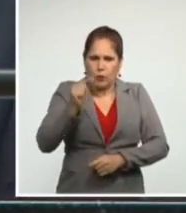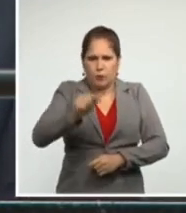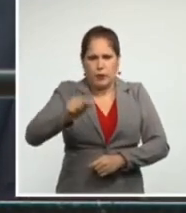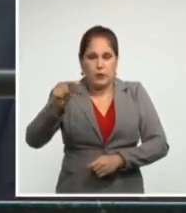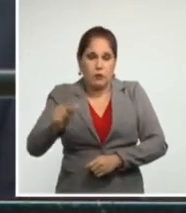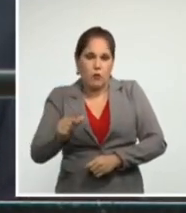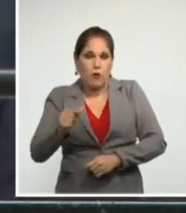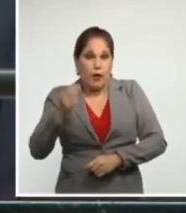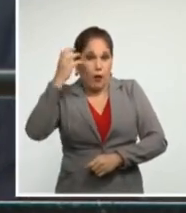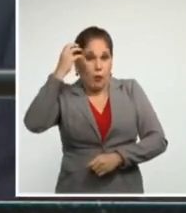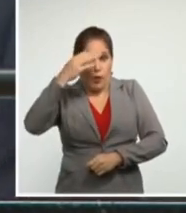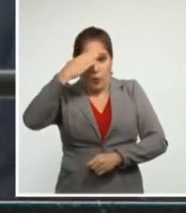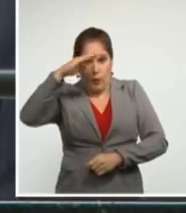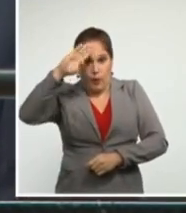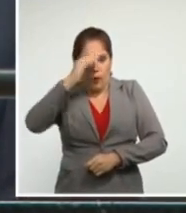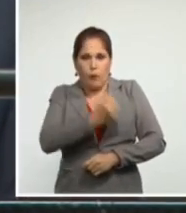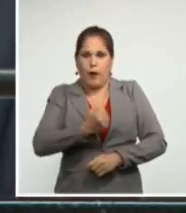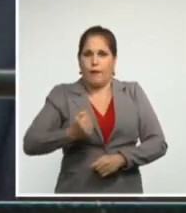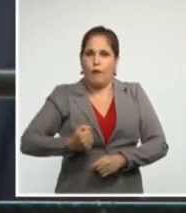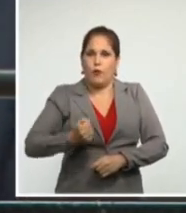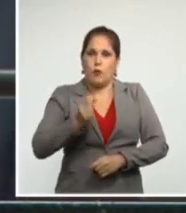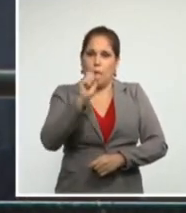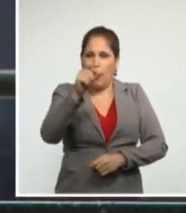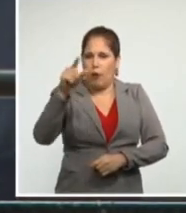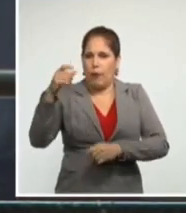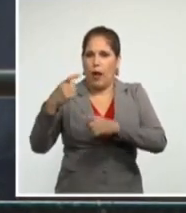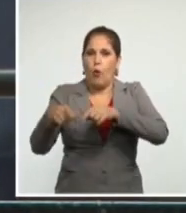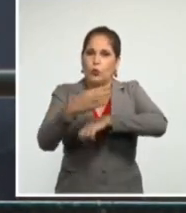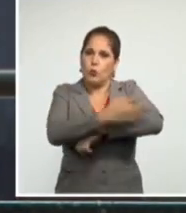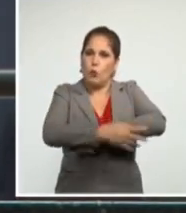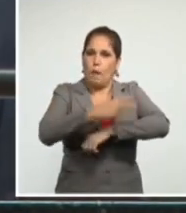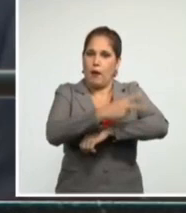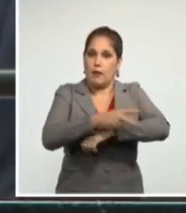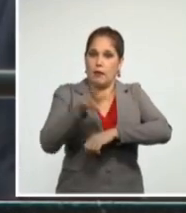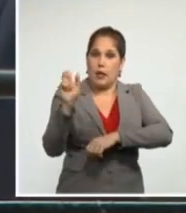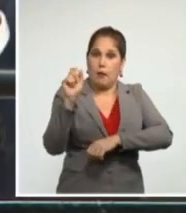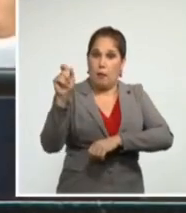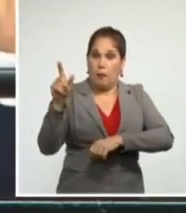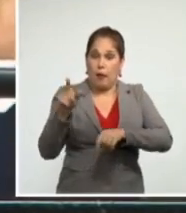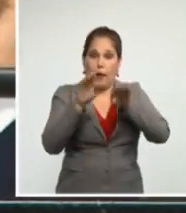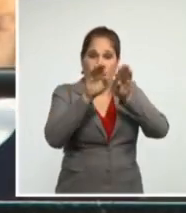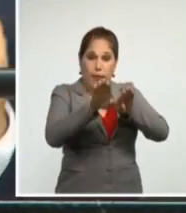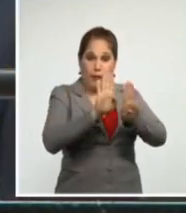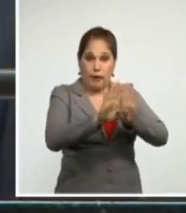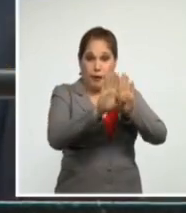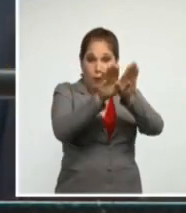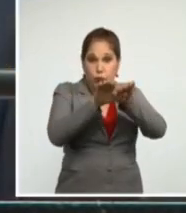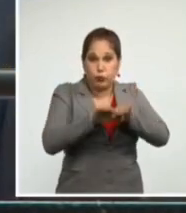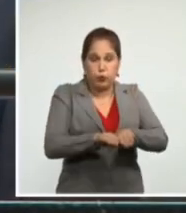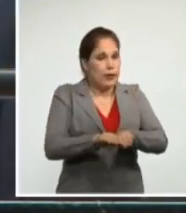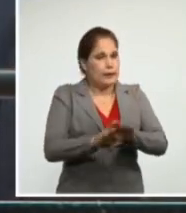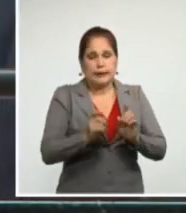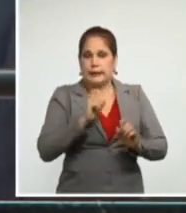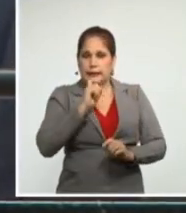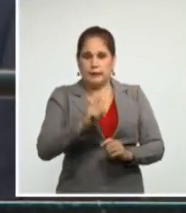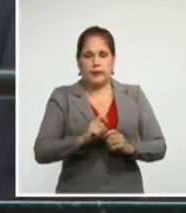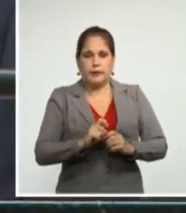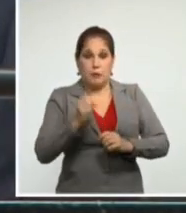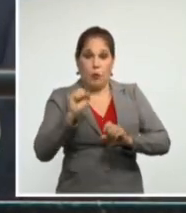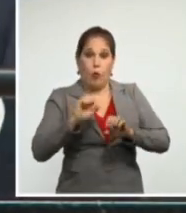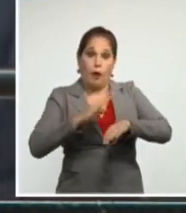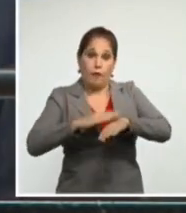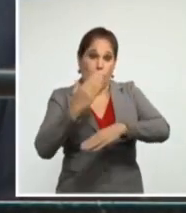gobierno impactan decisivamente también las medidas de endurecimiento del bloqueo